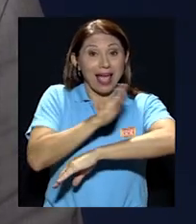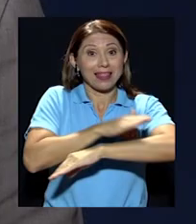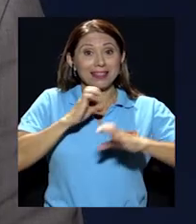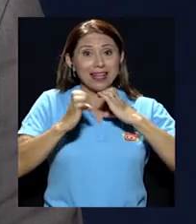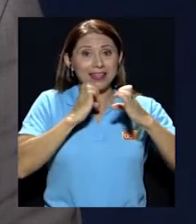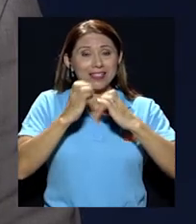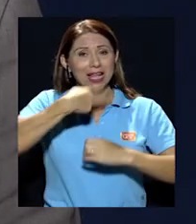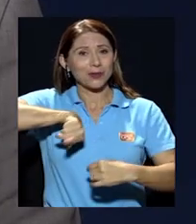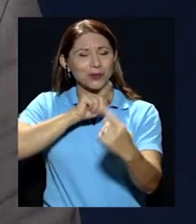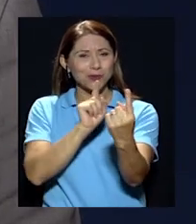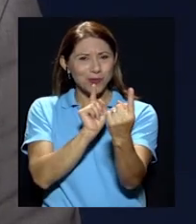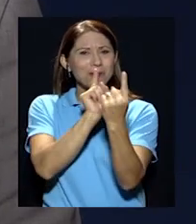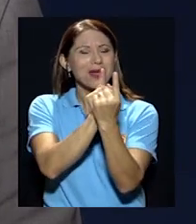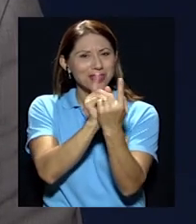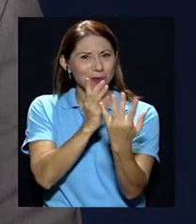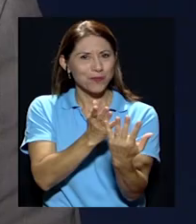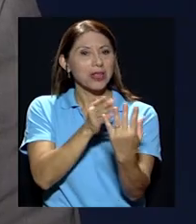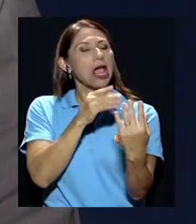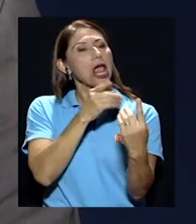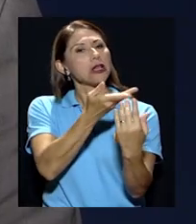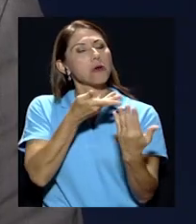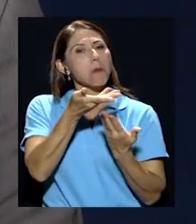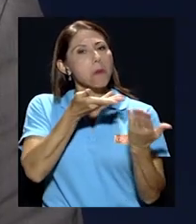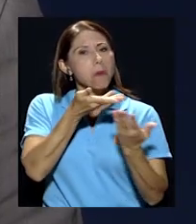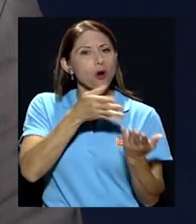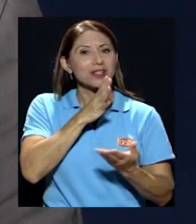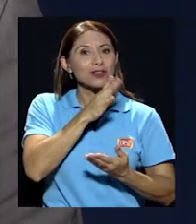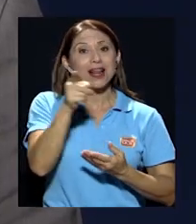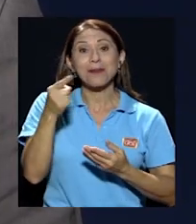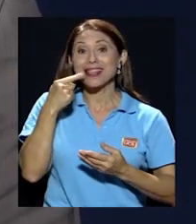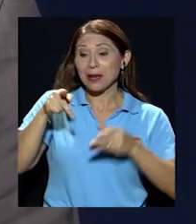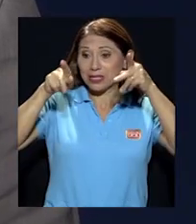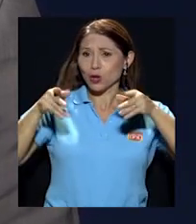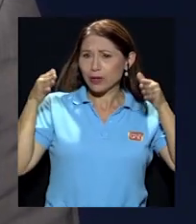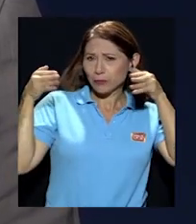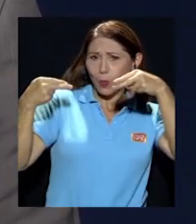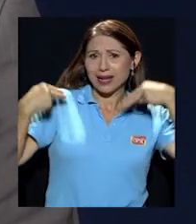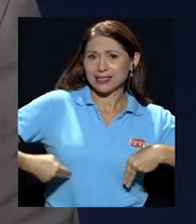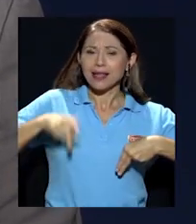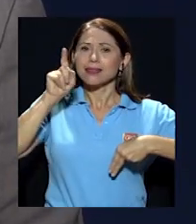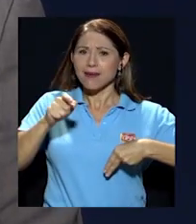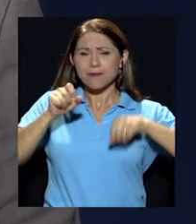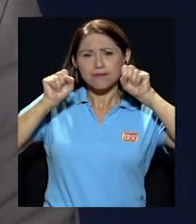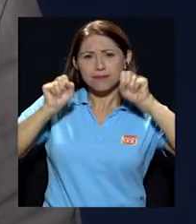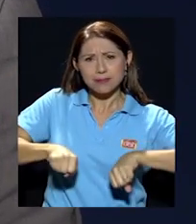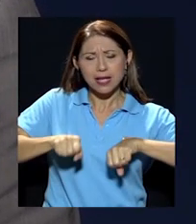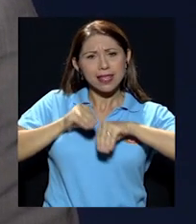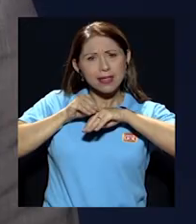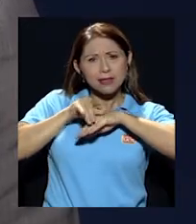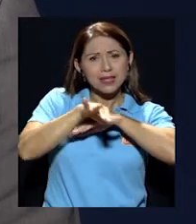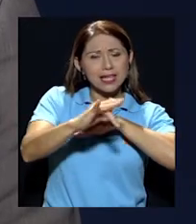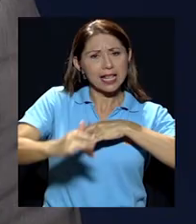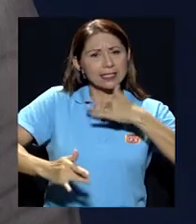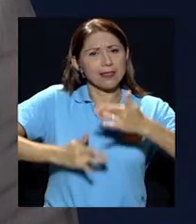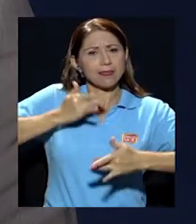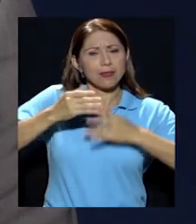un encuentro. En esa conversación me decía que un humanista debe tener la capacidad para transmitir el sentido humano y que esa